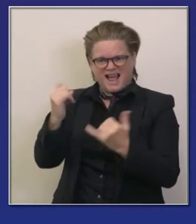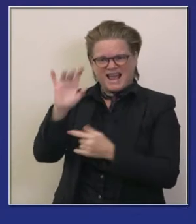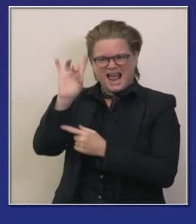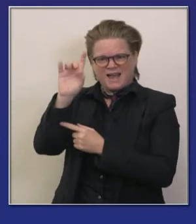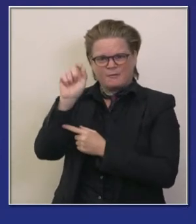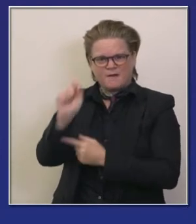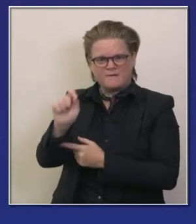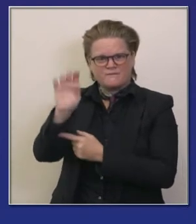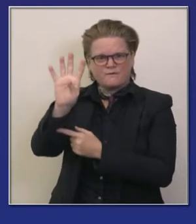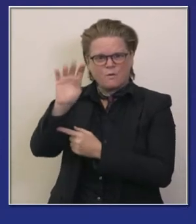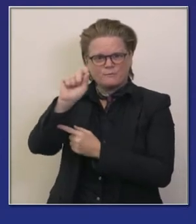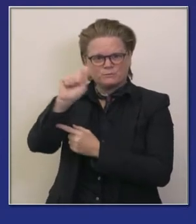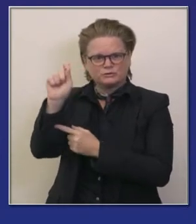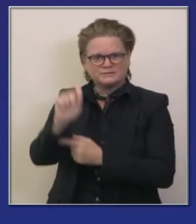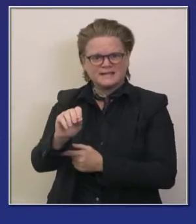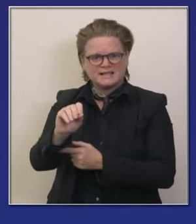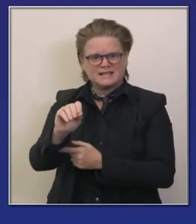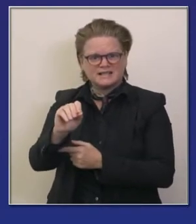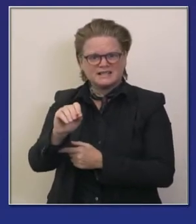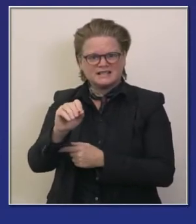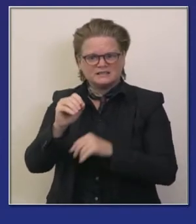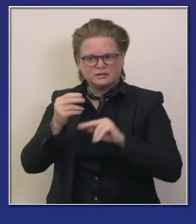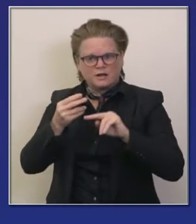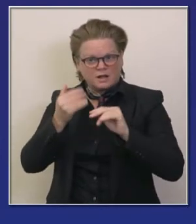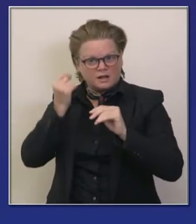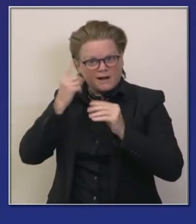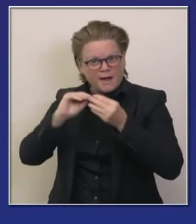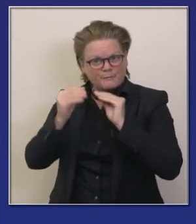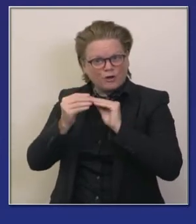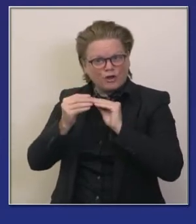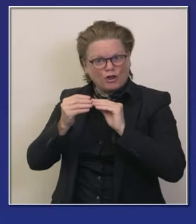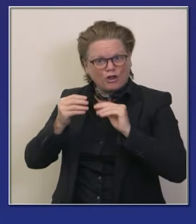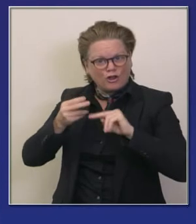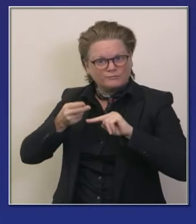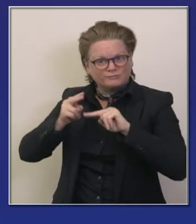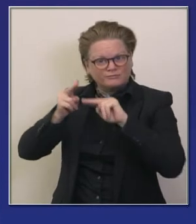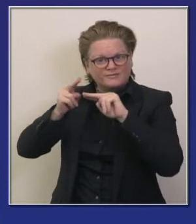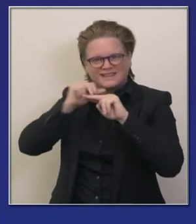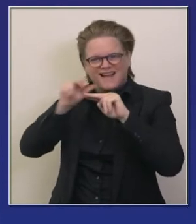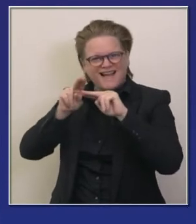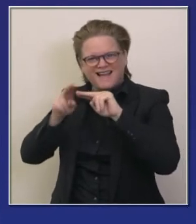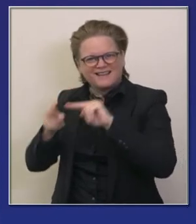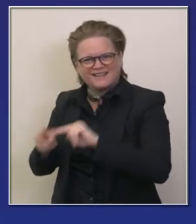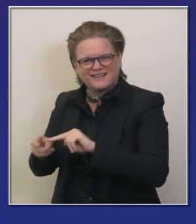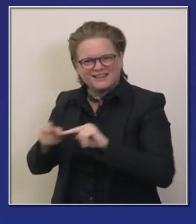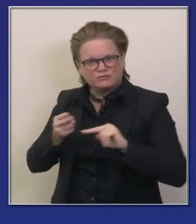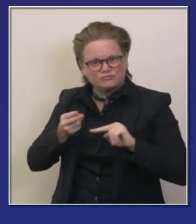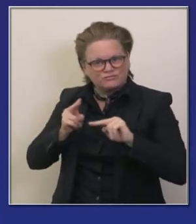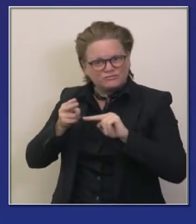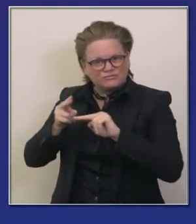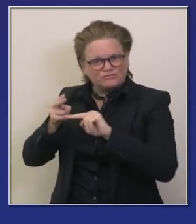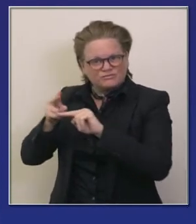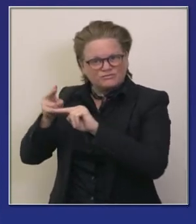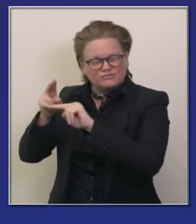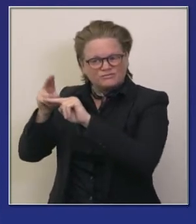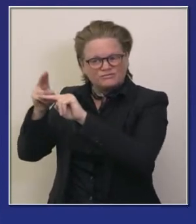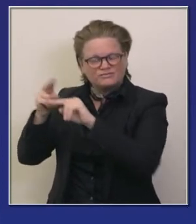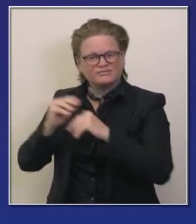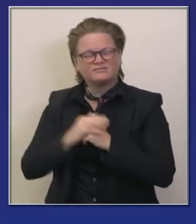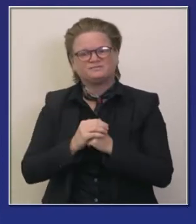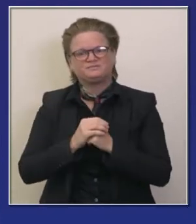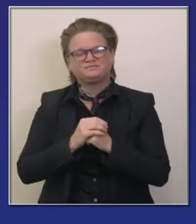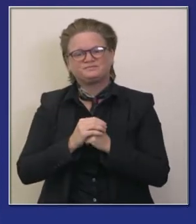.4 por ciento pueden ver que está comenzando a ascender ese índice solamente viendo los últimos siete días de pruebas también pueden